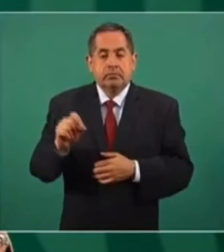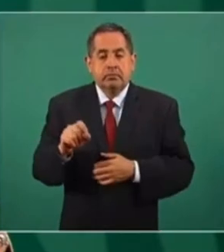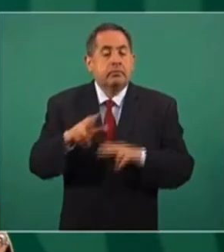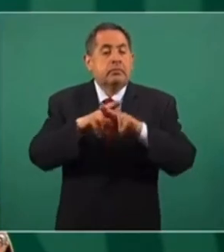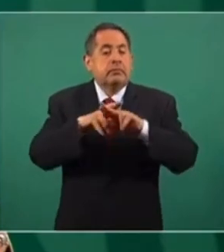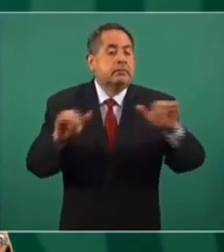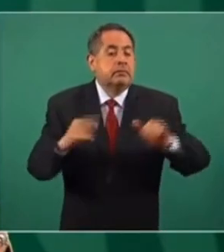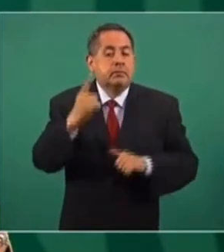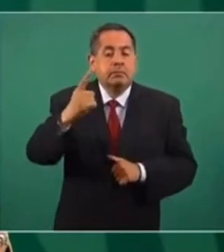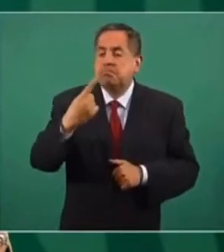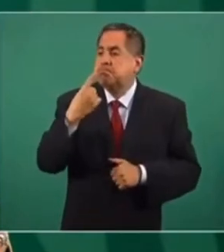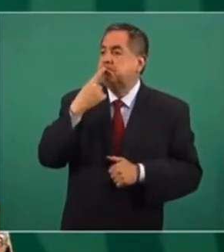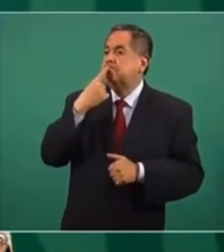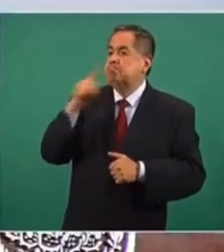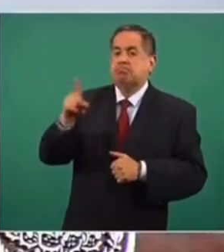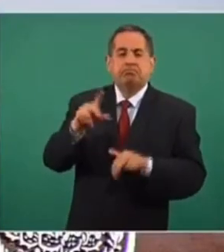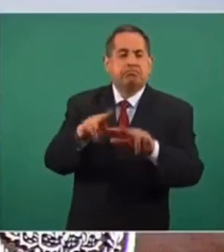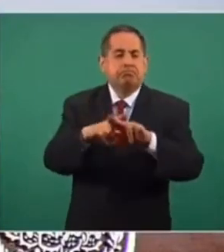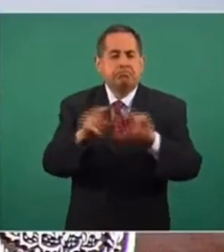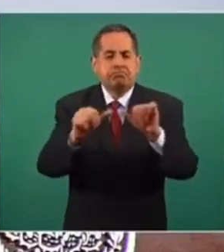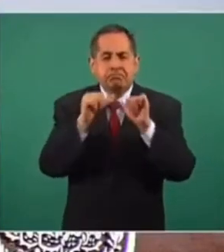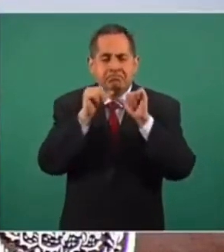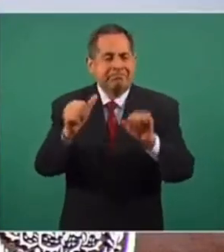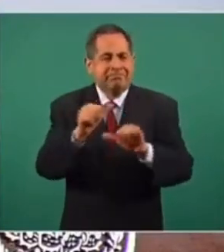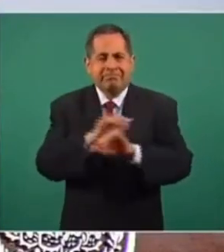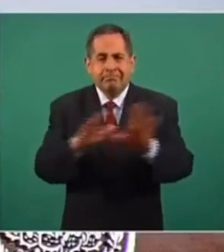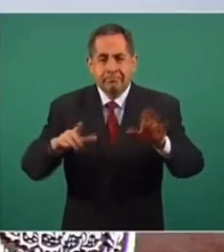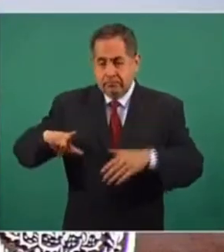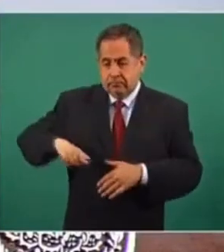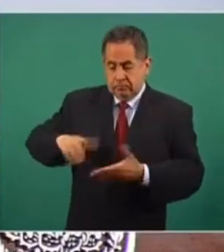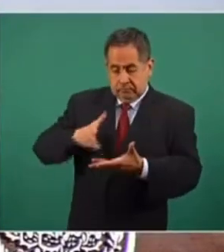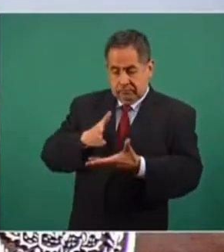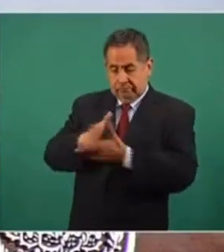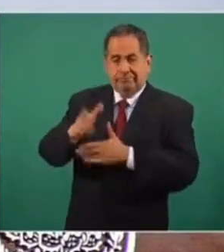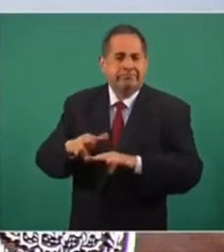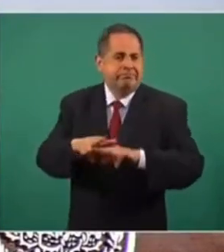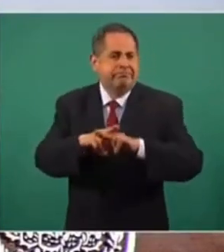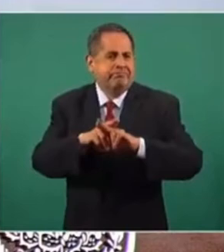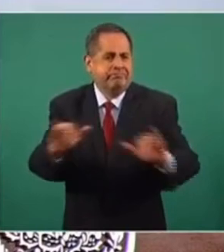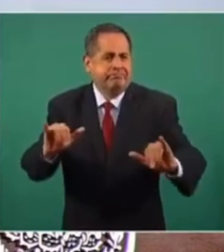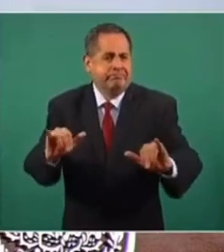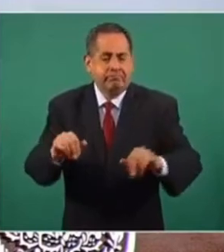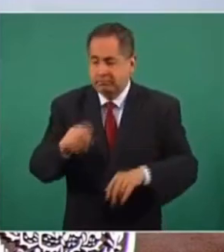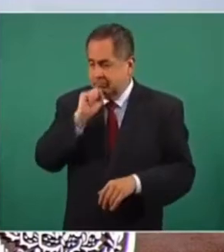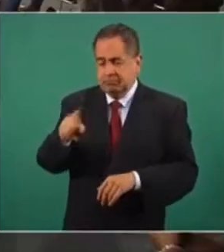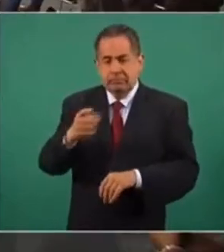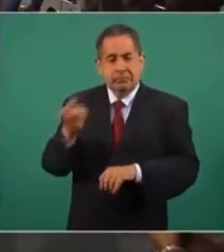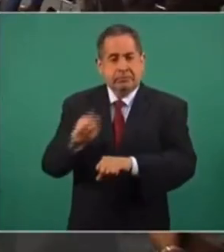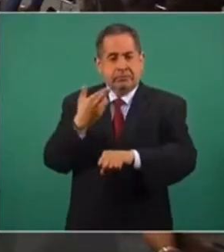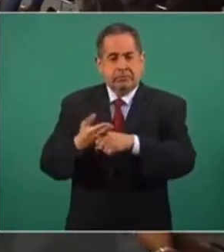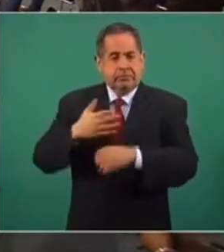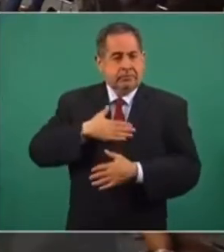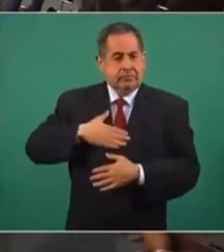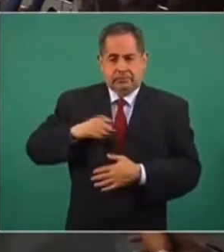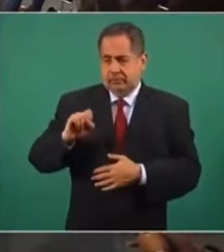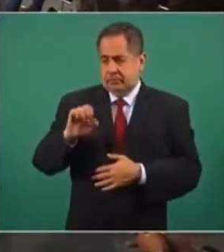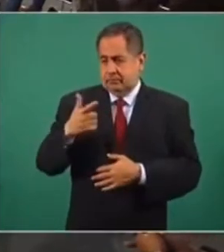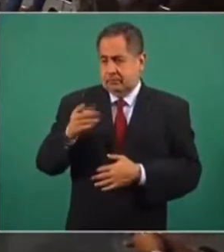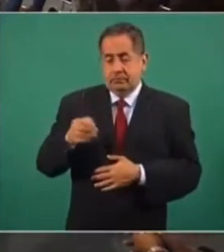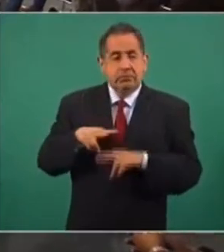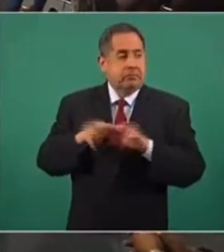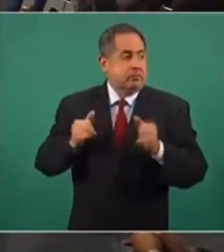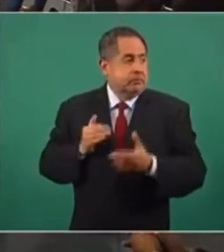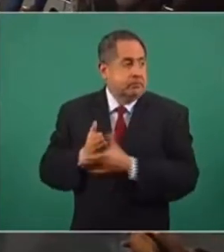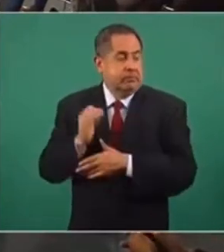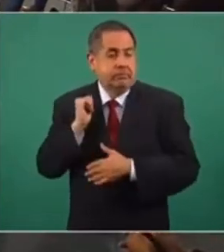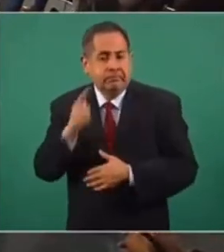queja, una de la intromisión del gobierno federal, menos aún de la Secretaría de Gobernación en estos procesos electorales.